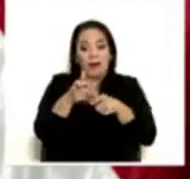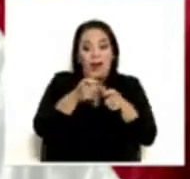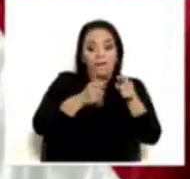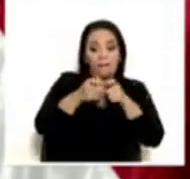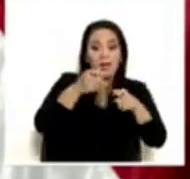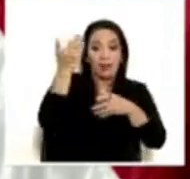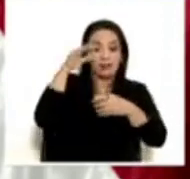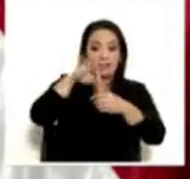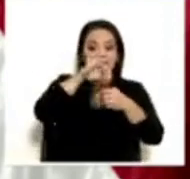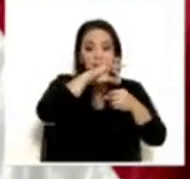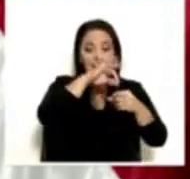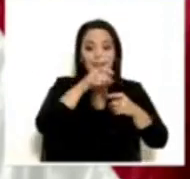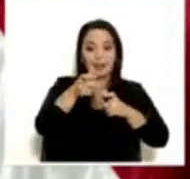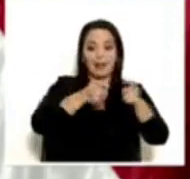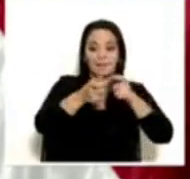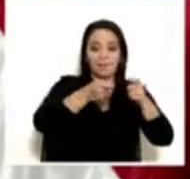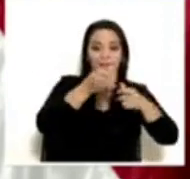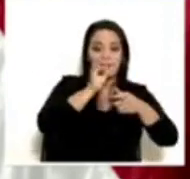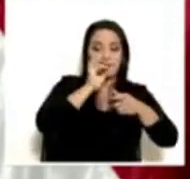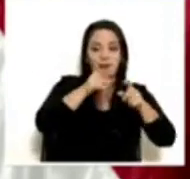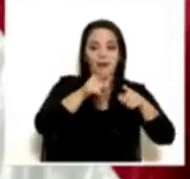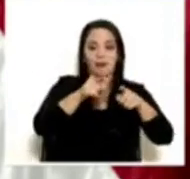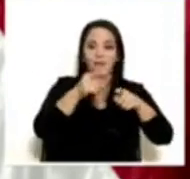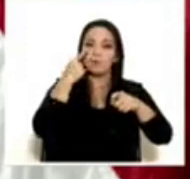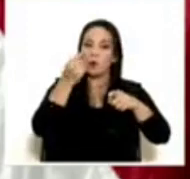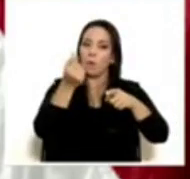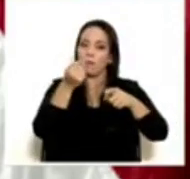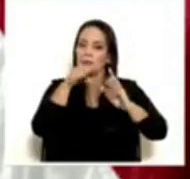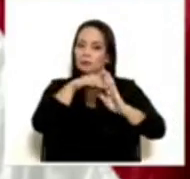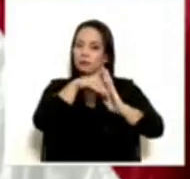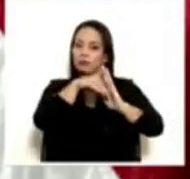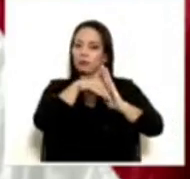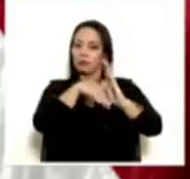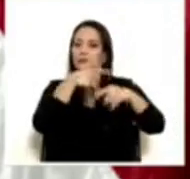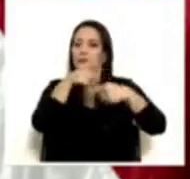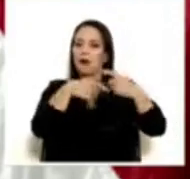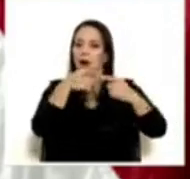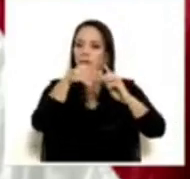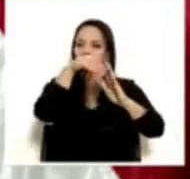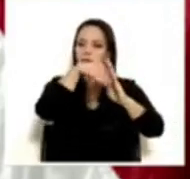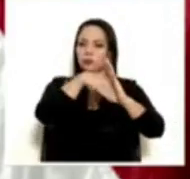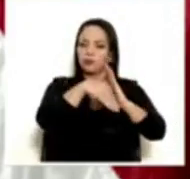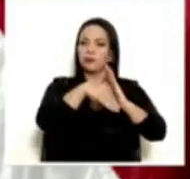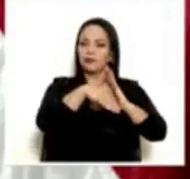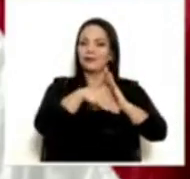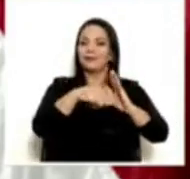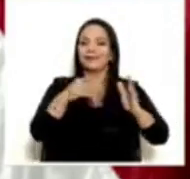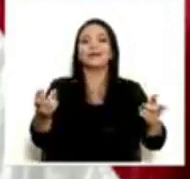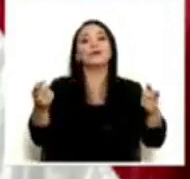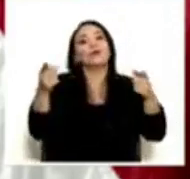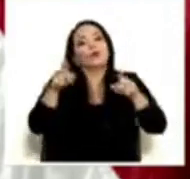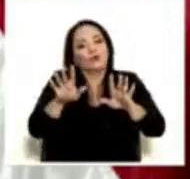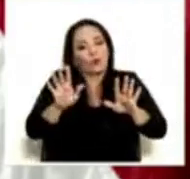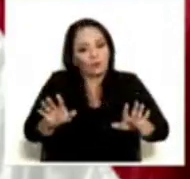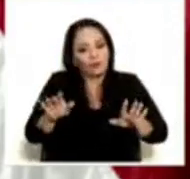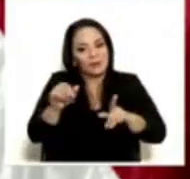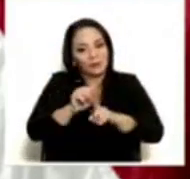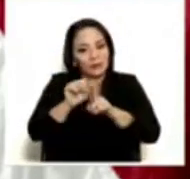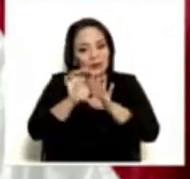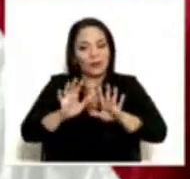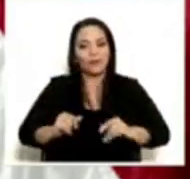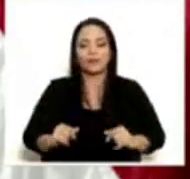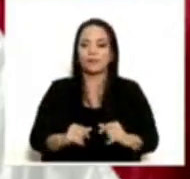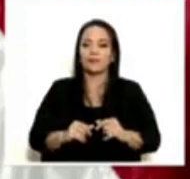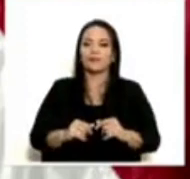ingreso, se iban a caer. Y bueno, ocurrió lo que ocurrió, simplemente